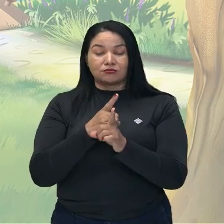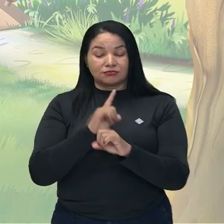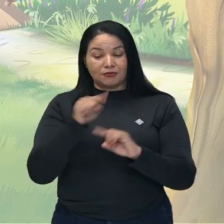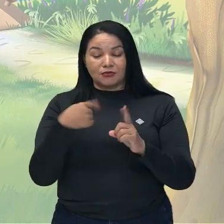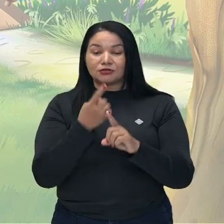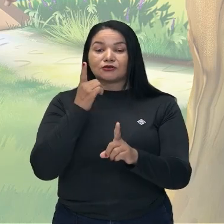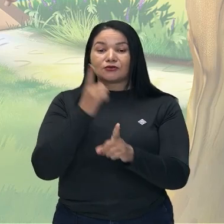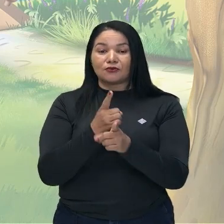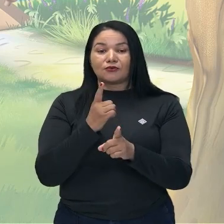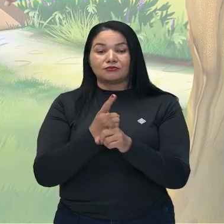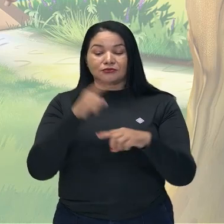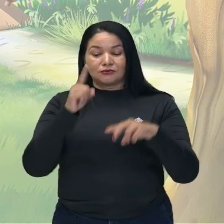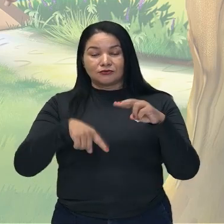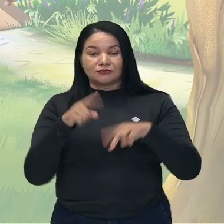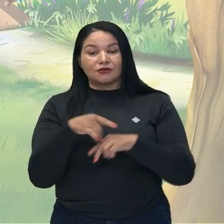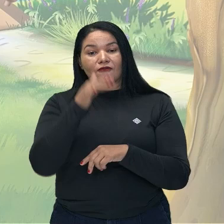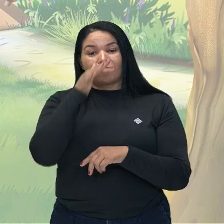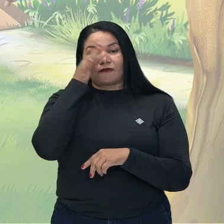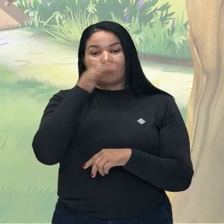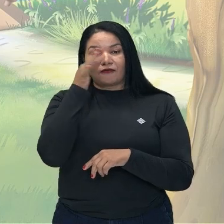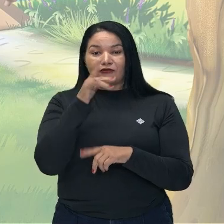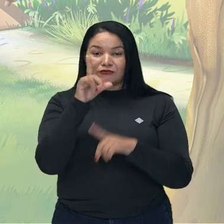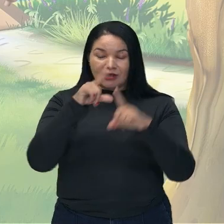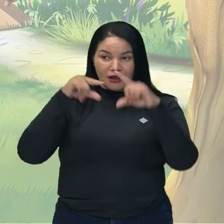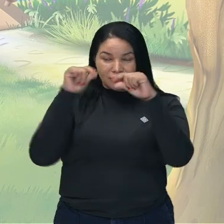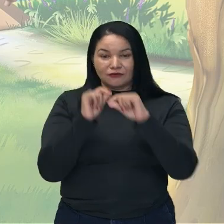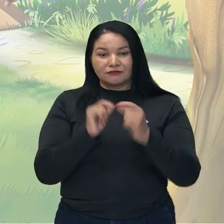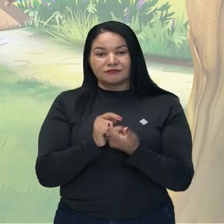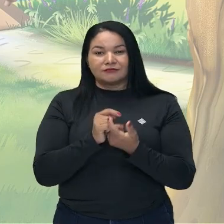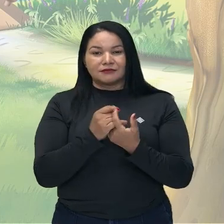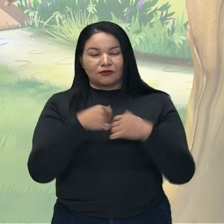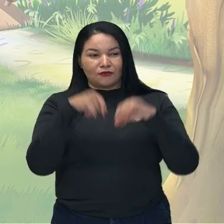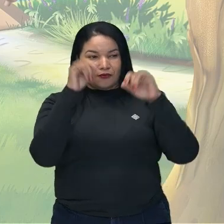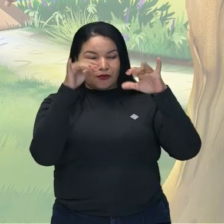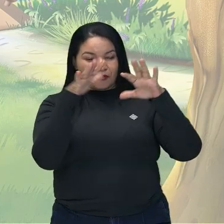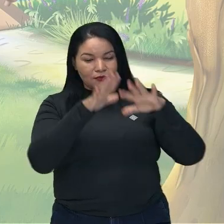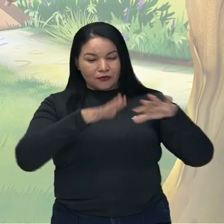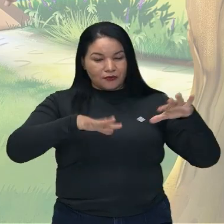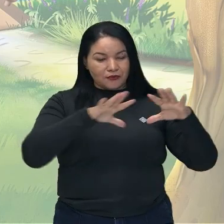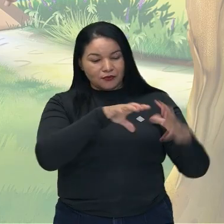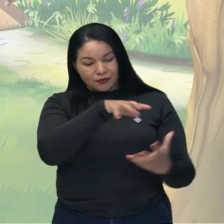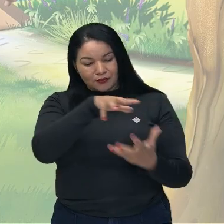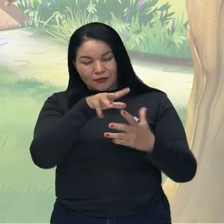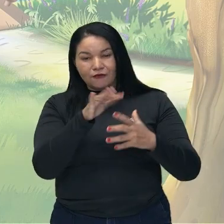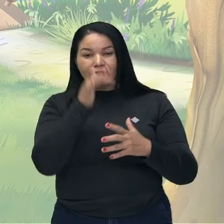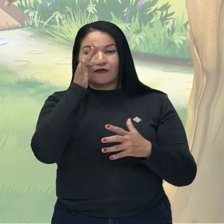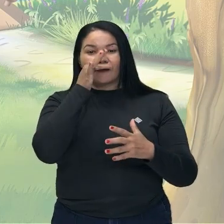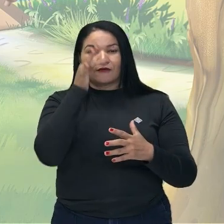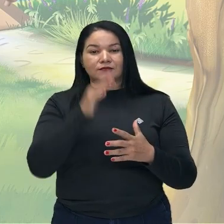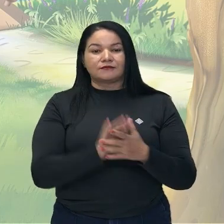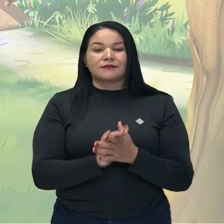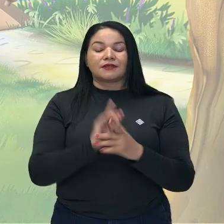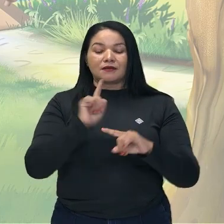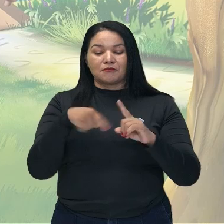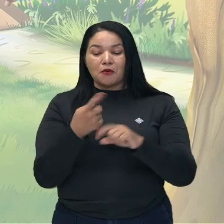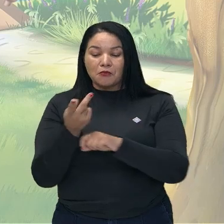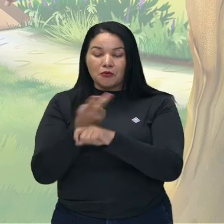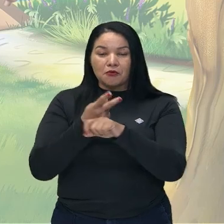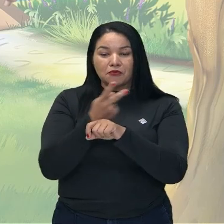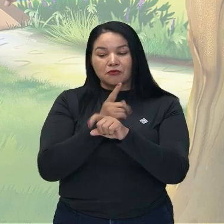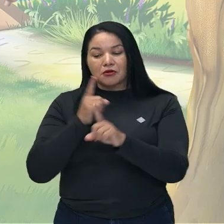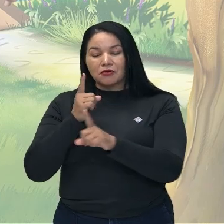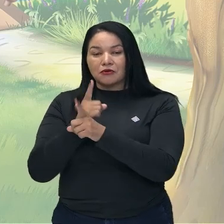encuentra la flor de la luna bajo la luz de la luna llena. Busca y encuentra el